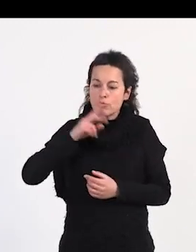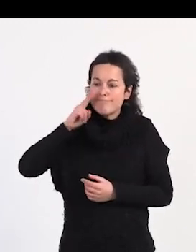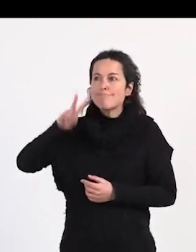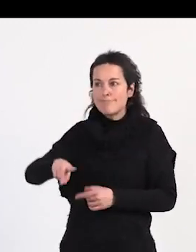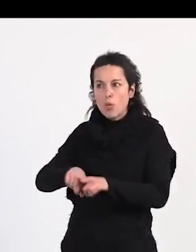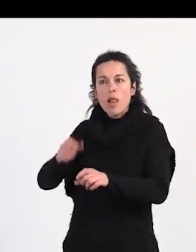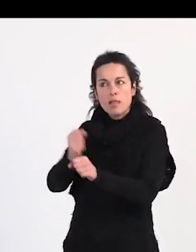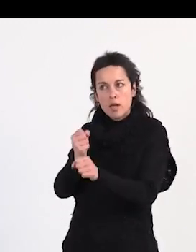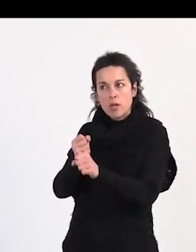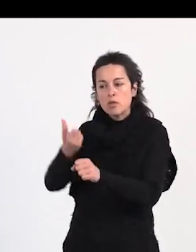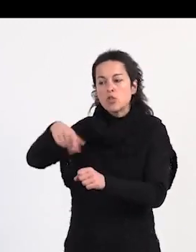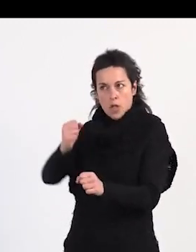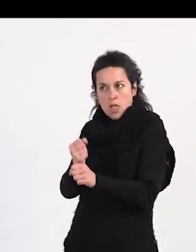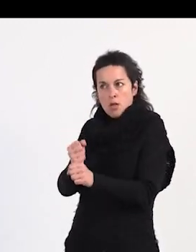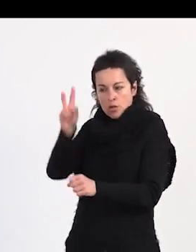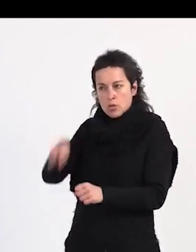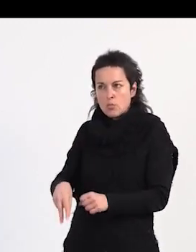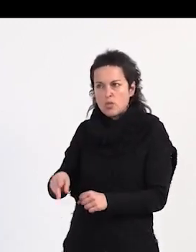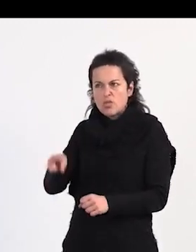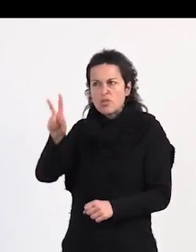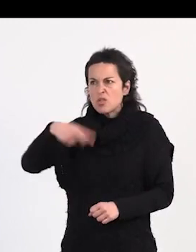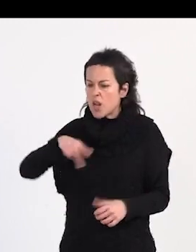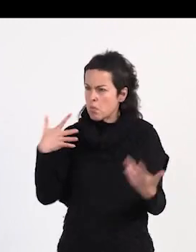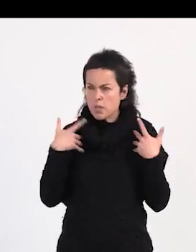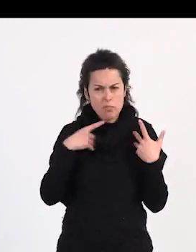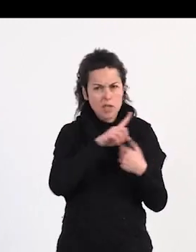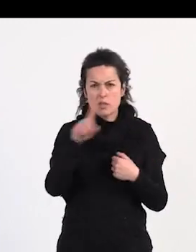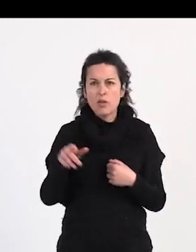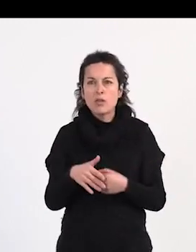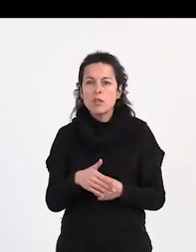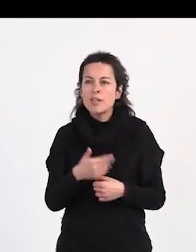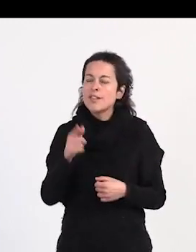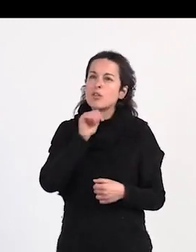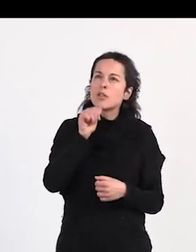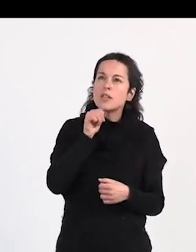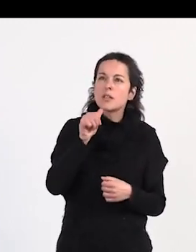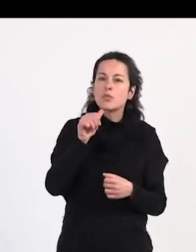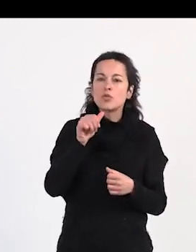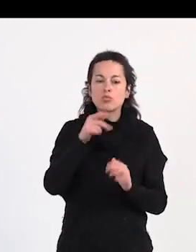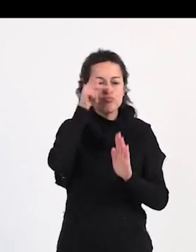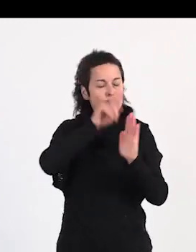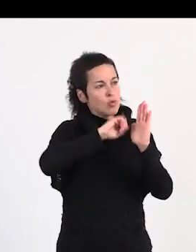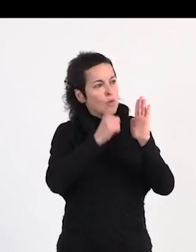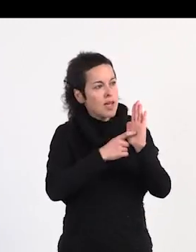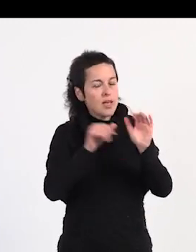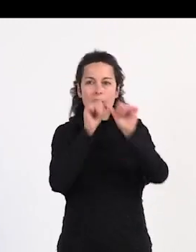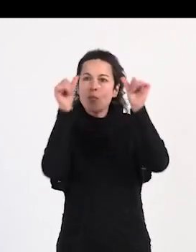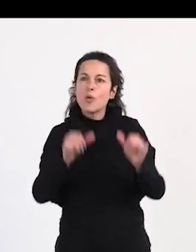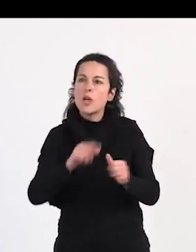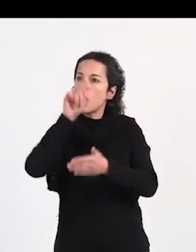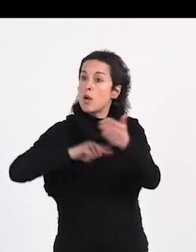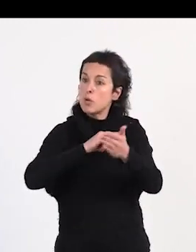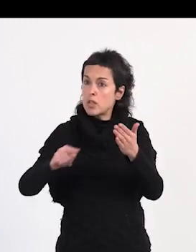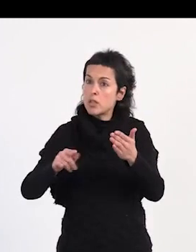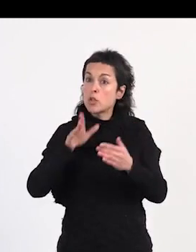como un trabajo y nosotras como trabajadoras no somos unas víctimas. No queremos una regulación basada en un modelo abolicionista puesto que las